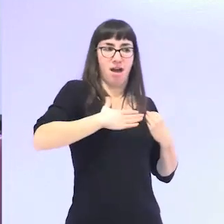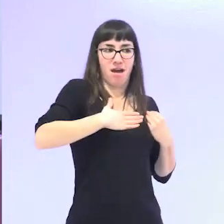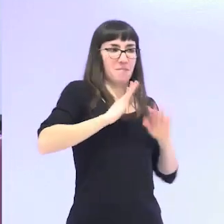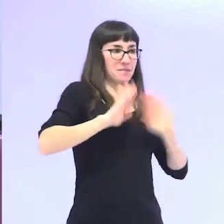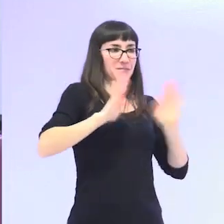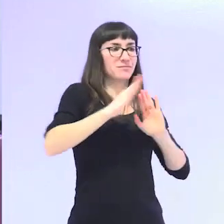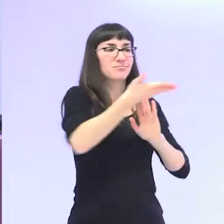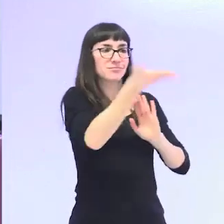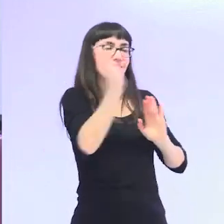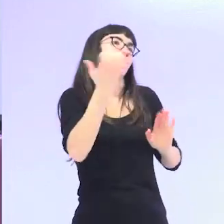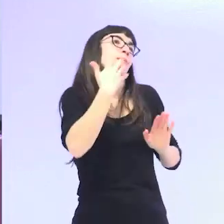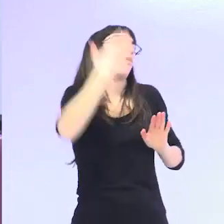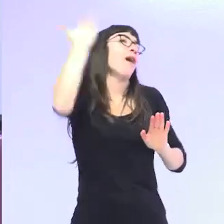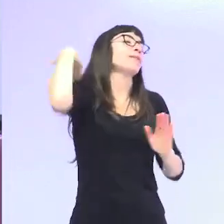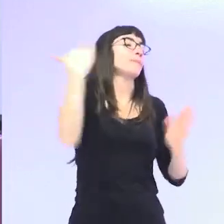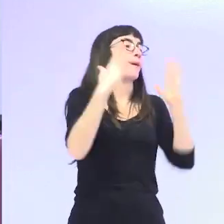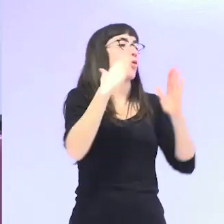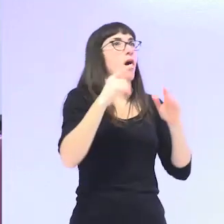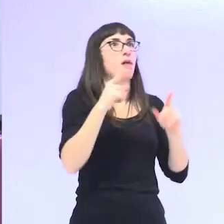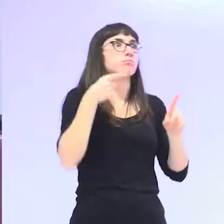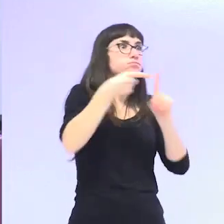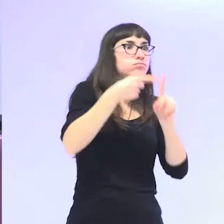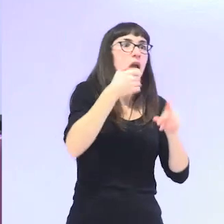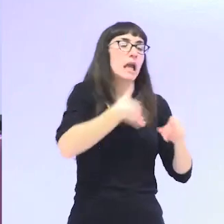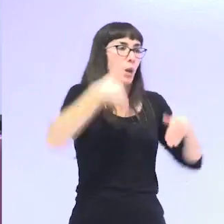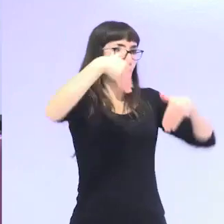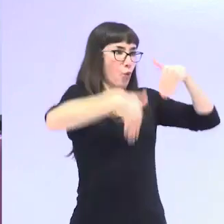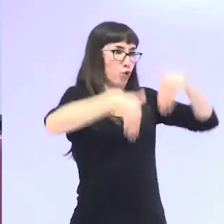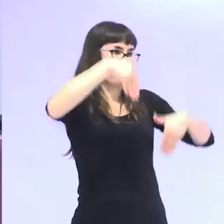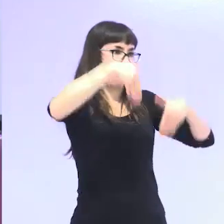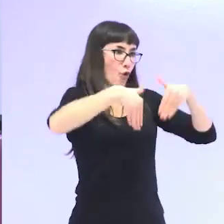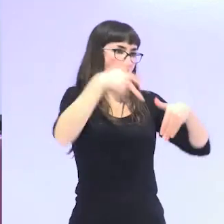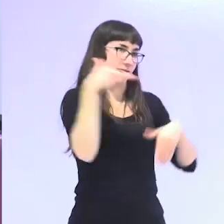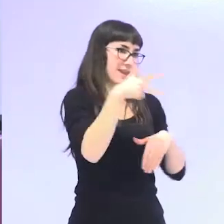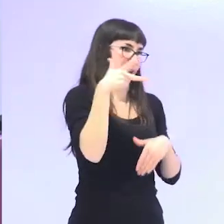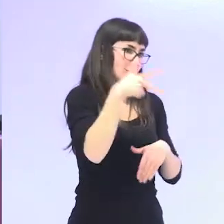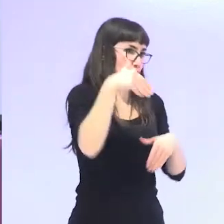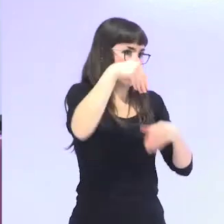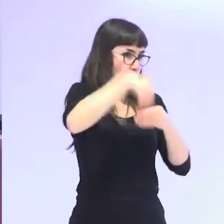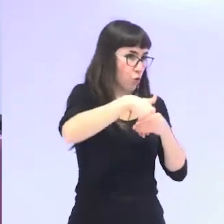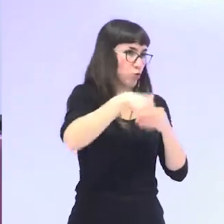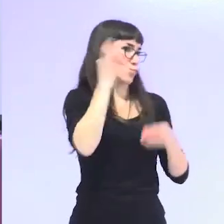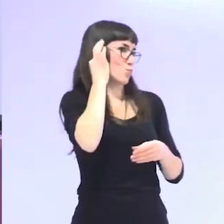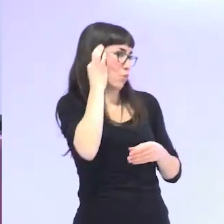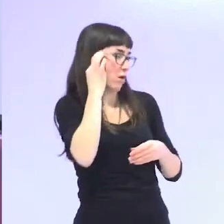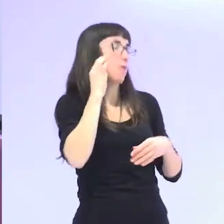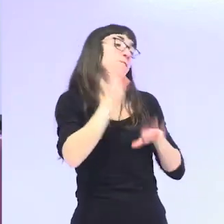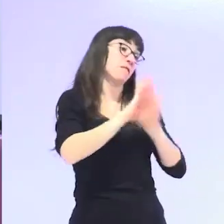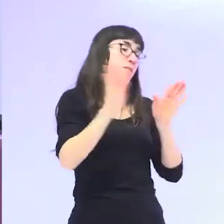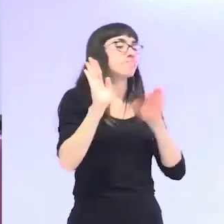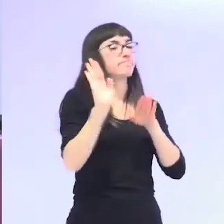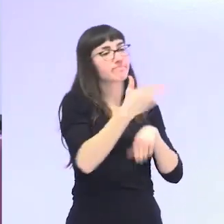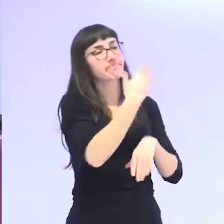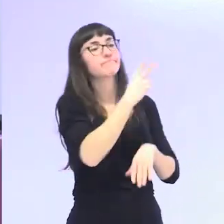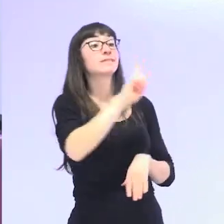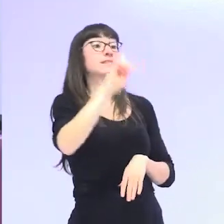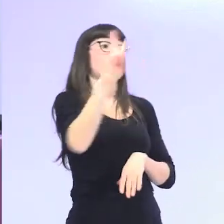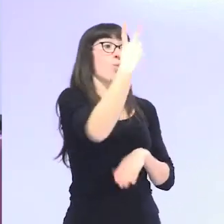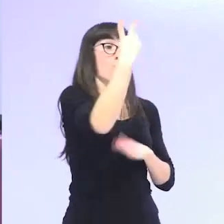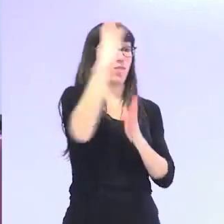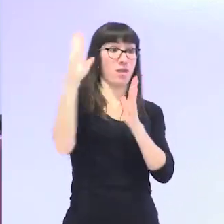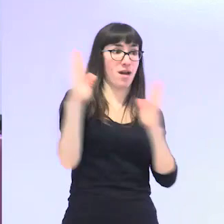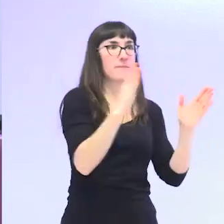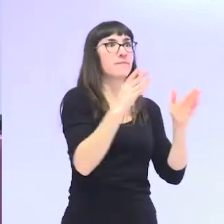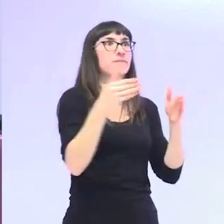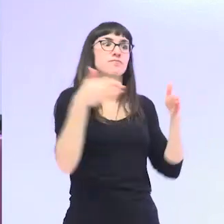imaginaros las sufragistas, que lo que planteaban en su momento era el derecho al voto, después la segunda ola empezaron a plantearse